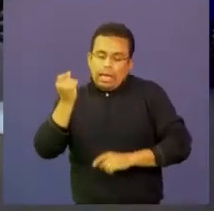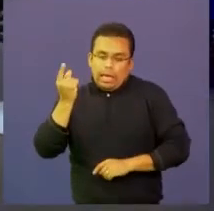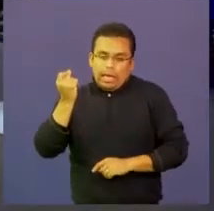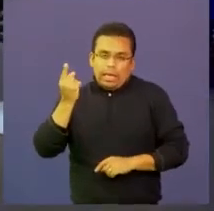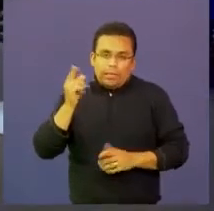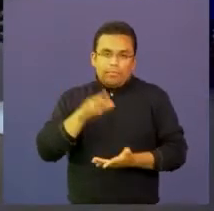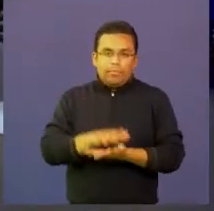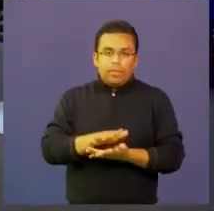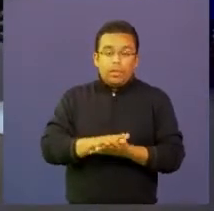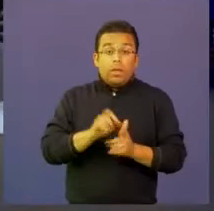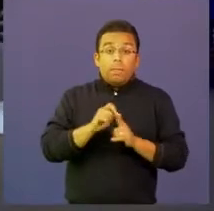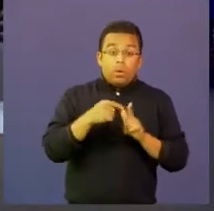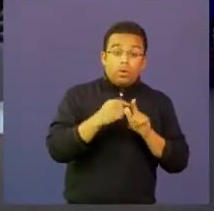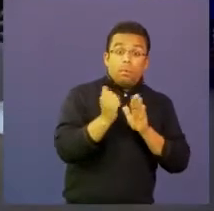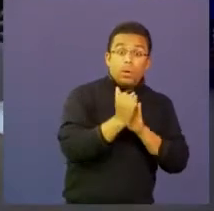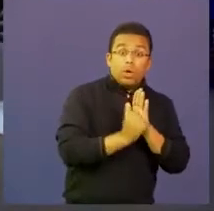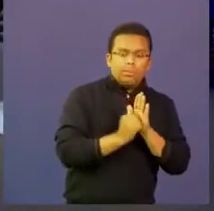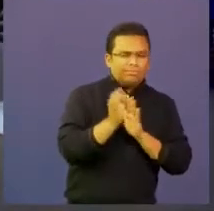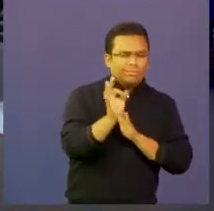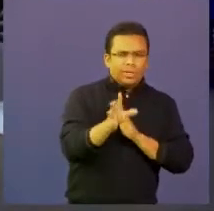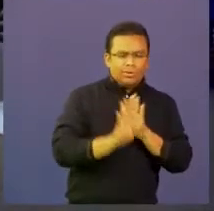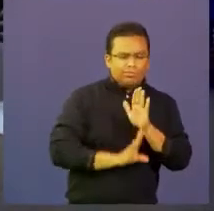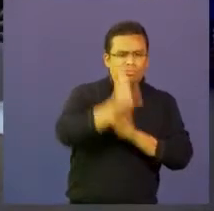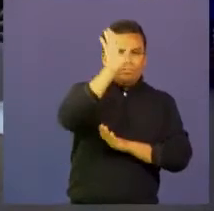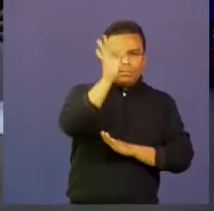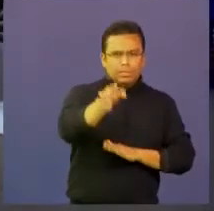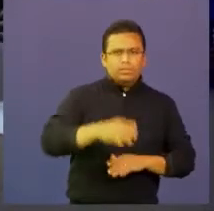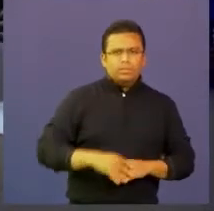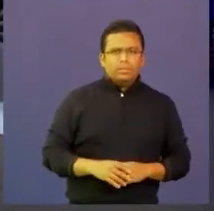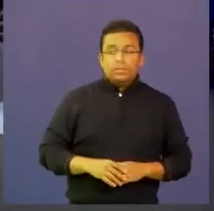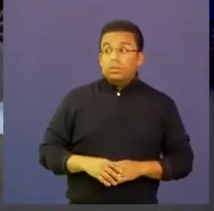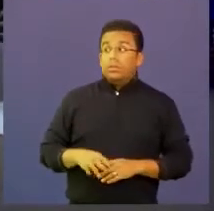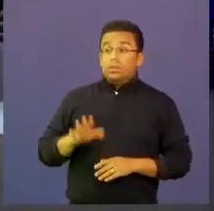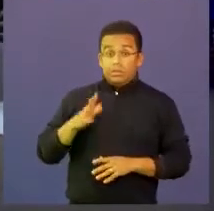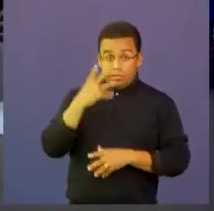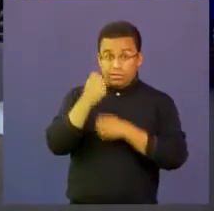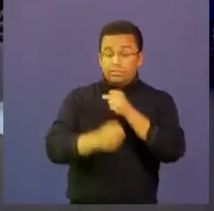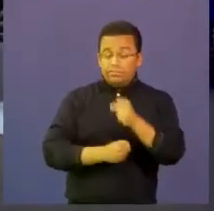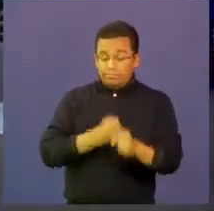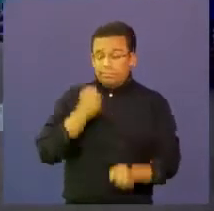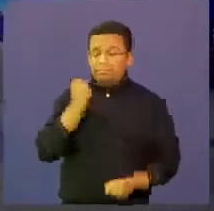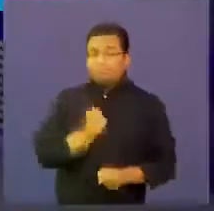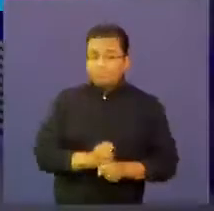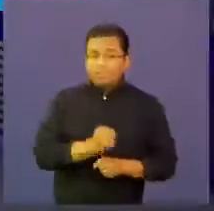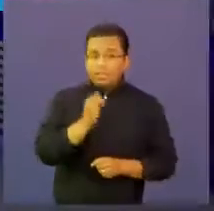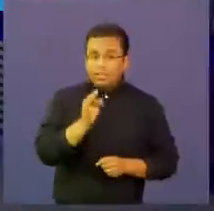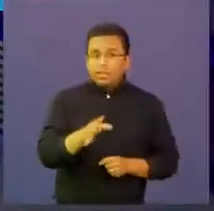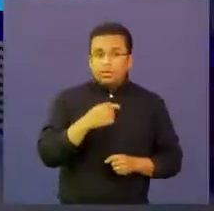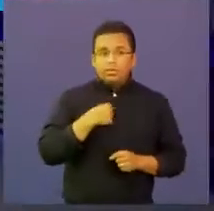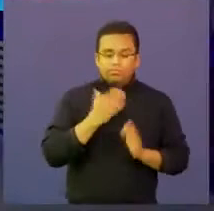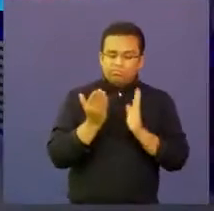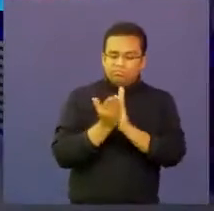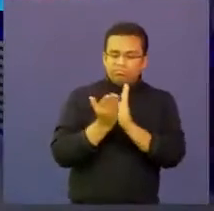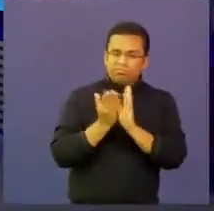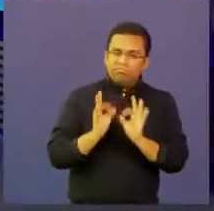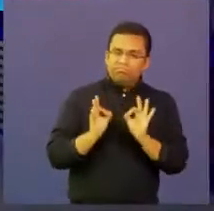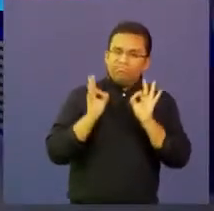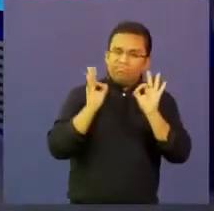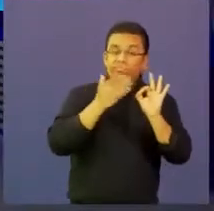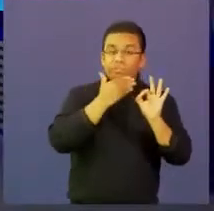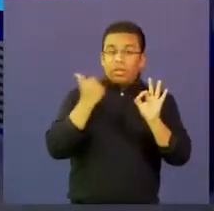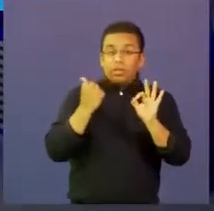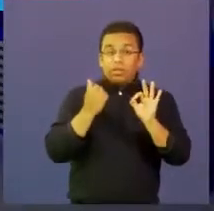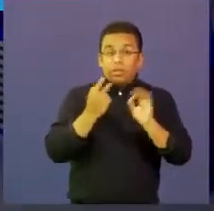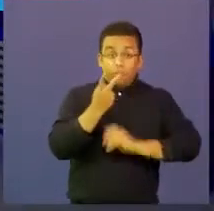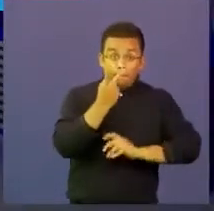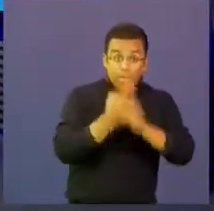que va a crecer con ellos y es muy importante en 5 años nosotros debemos tener una educación si no